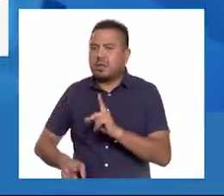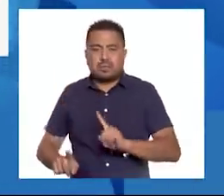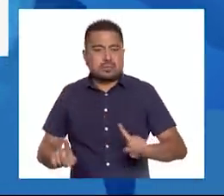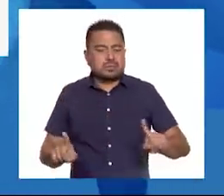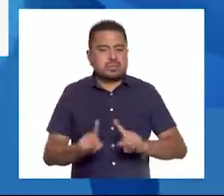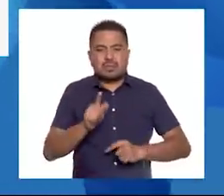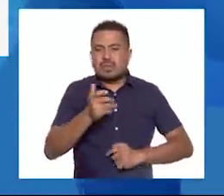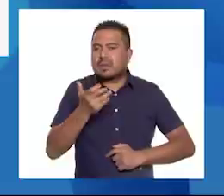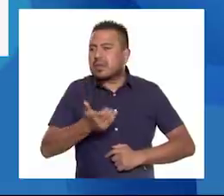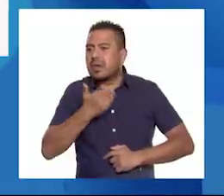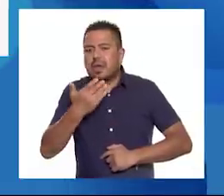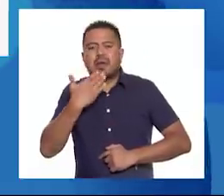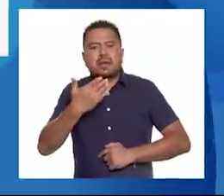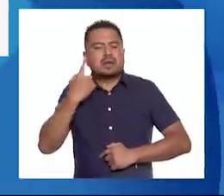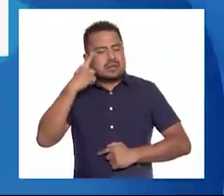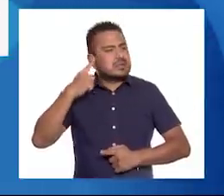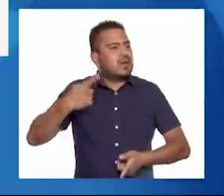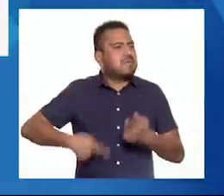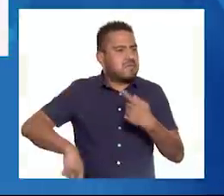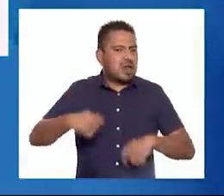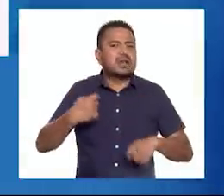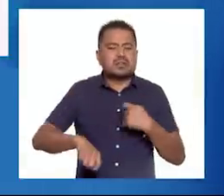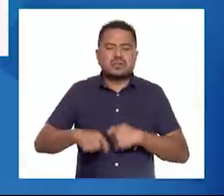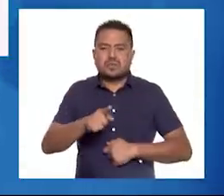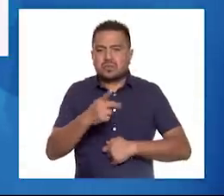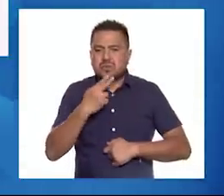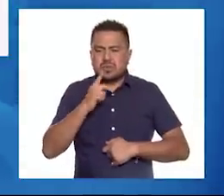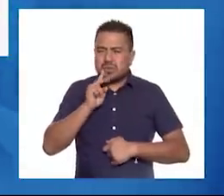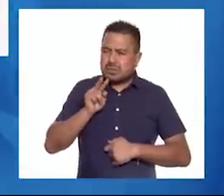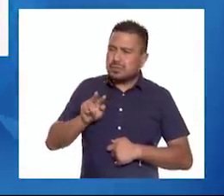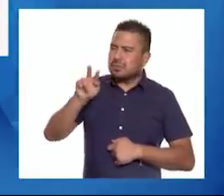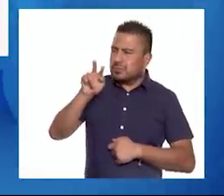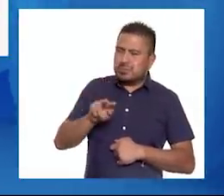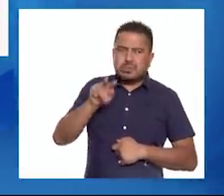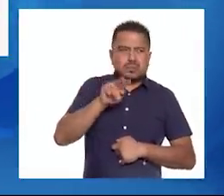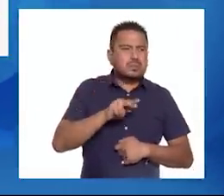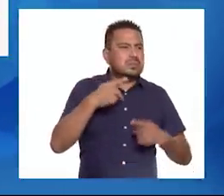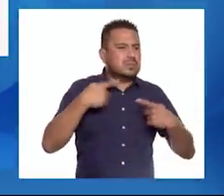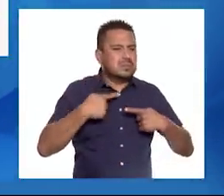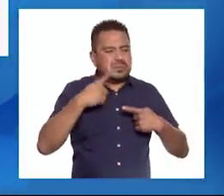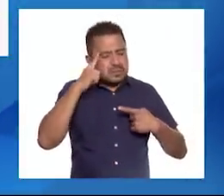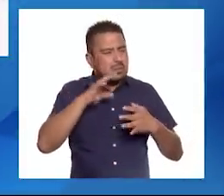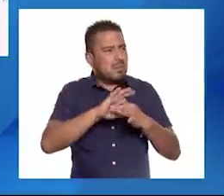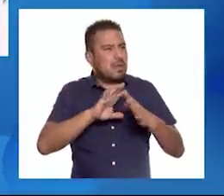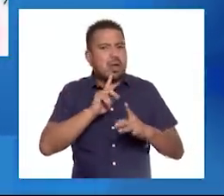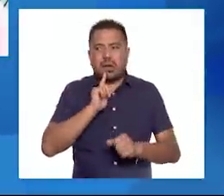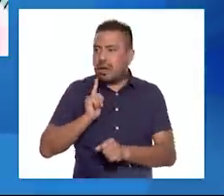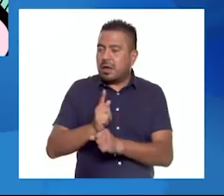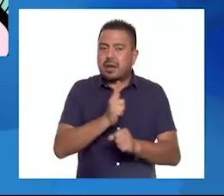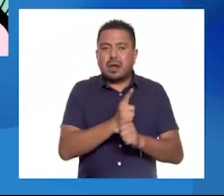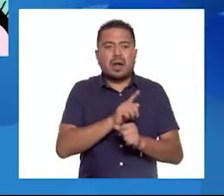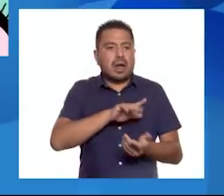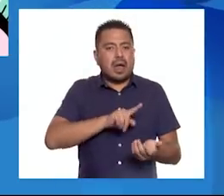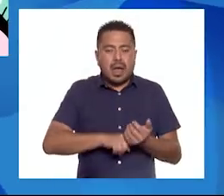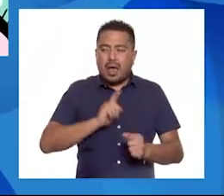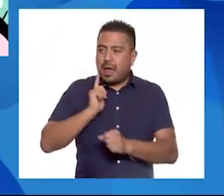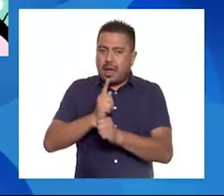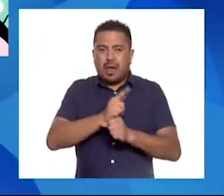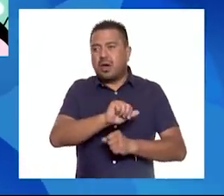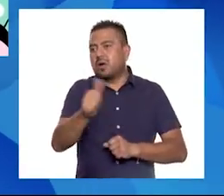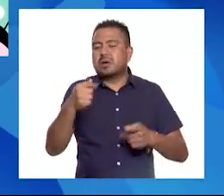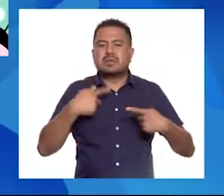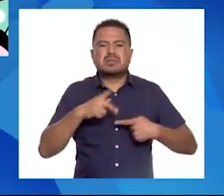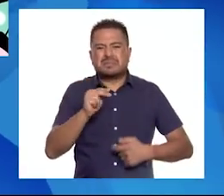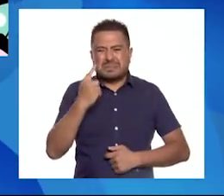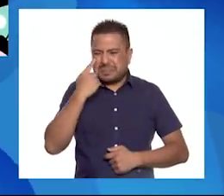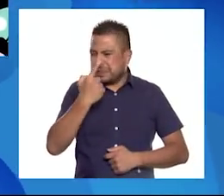Y practica ser flexible. Observa a las personas que te sacan de tus casillas. Encontrarás que lo que ves en el otro y